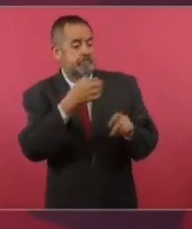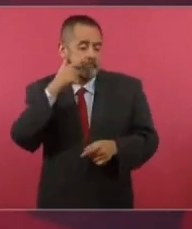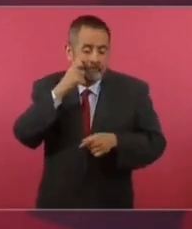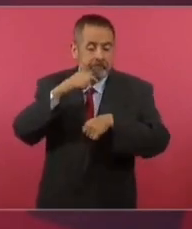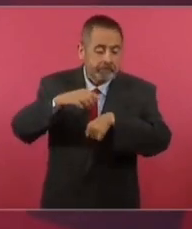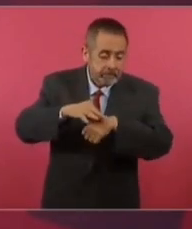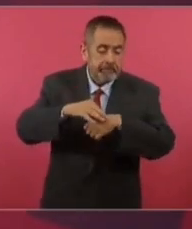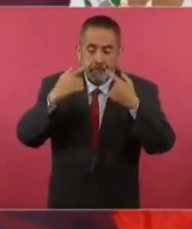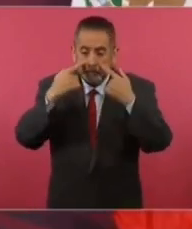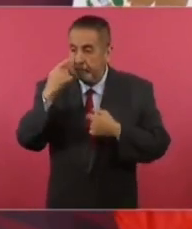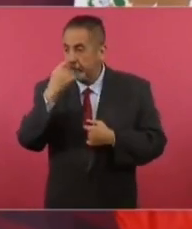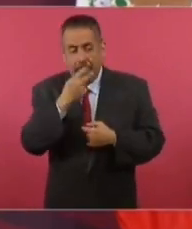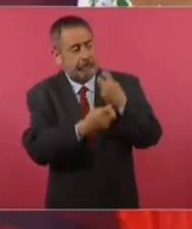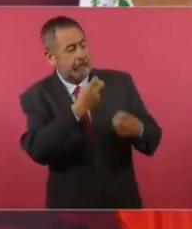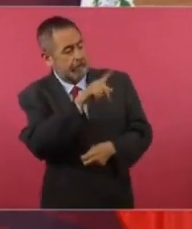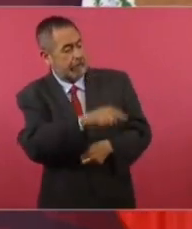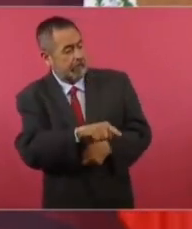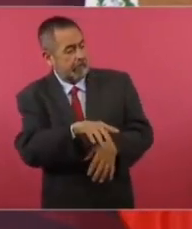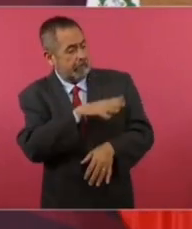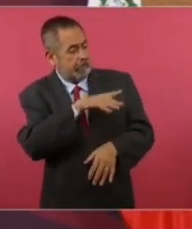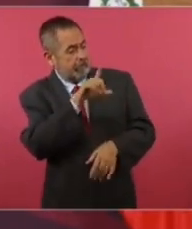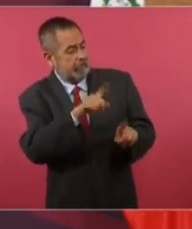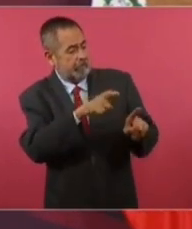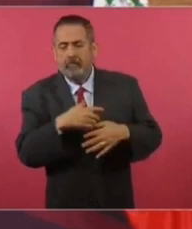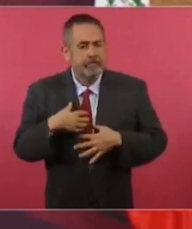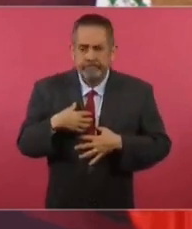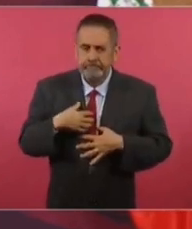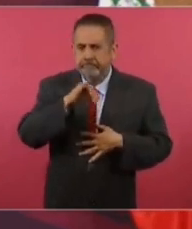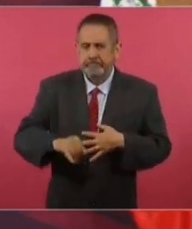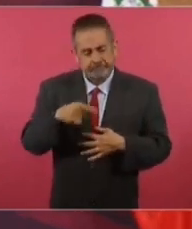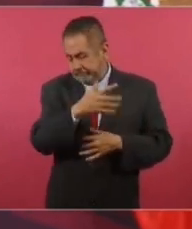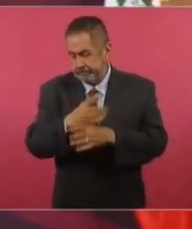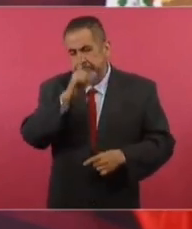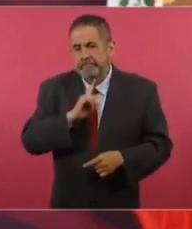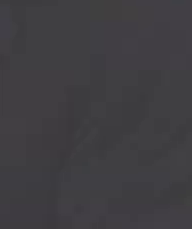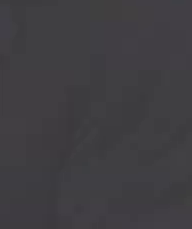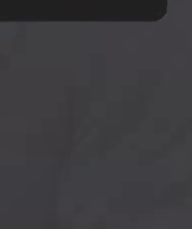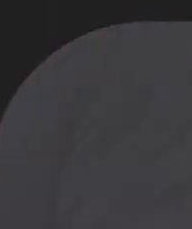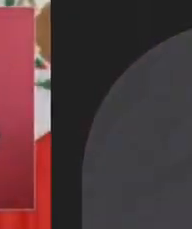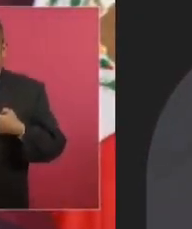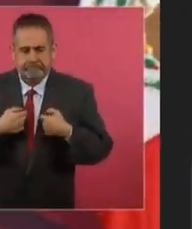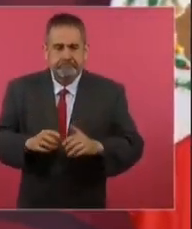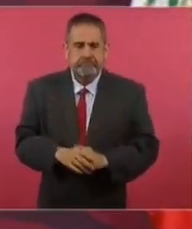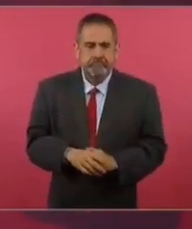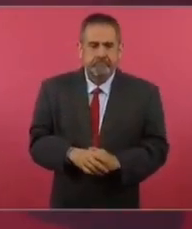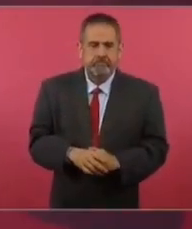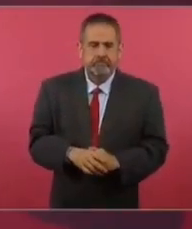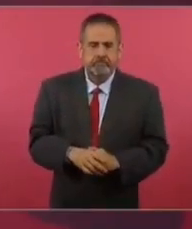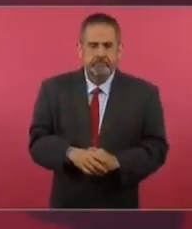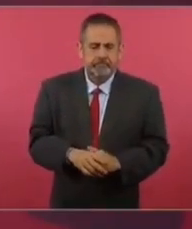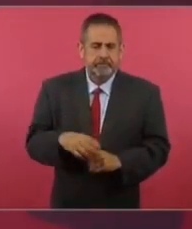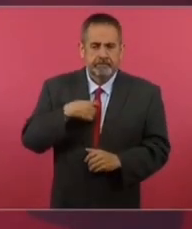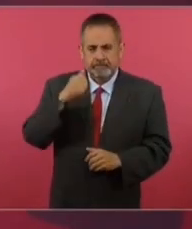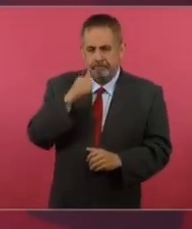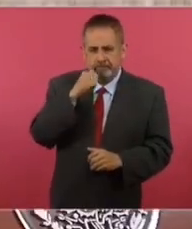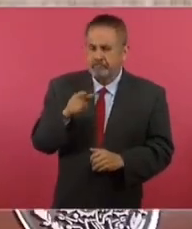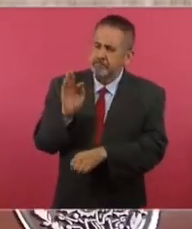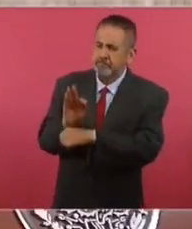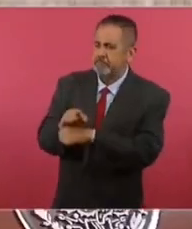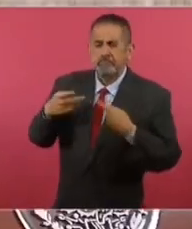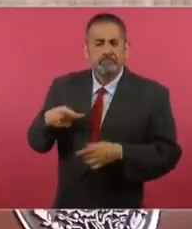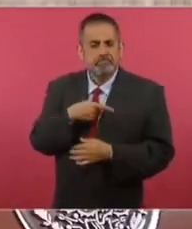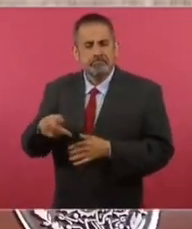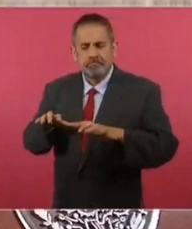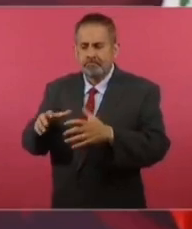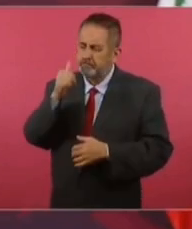piel, ni de sus ojos. Es mentira, completamente mentira. Yo sí, siempre he estado a favor de los pobres,